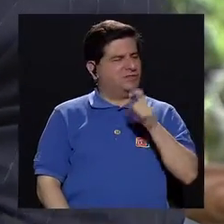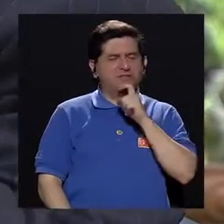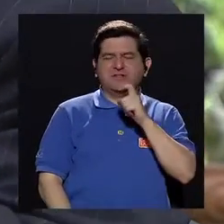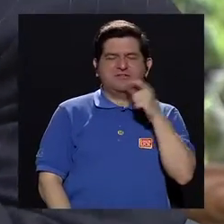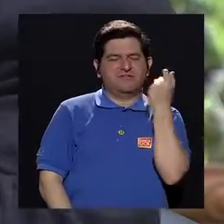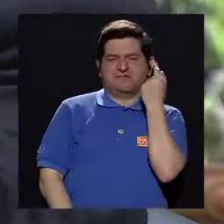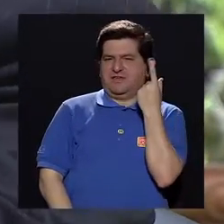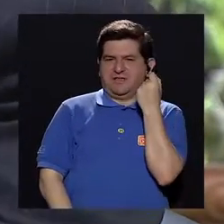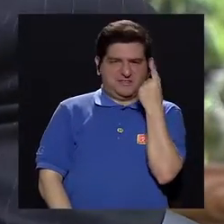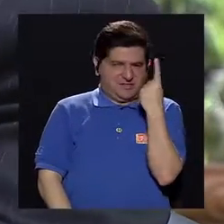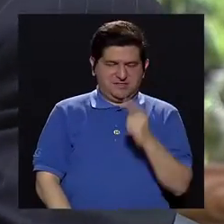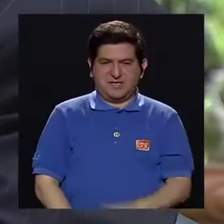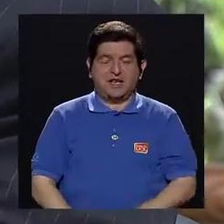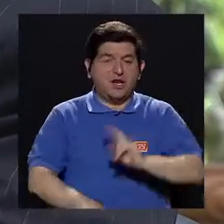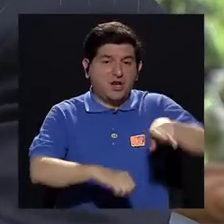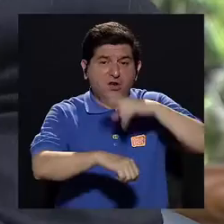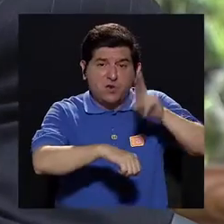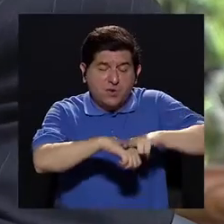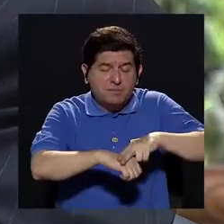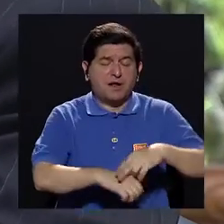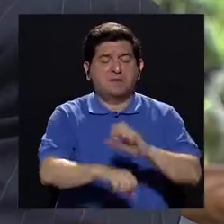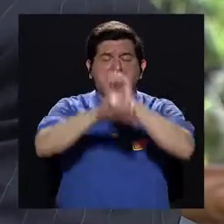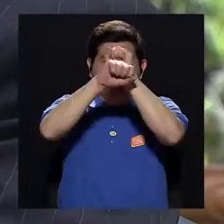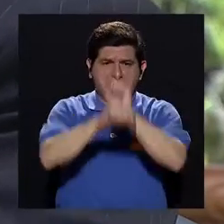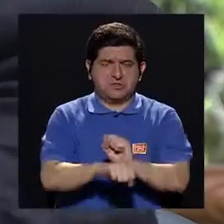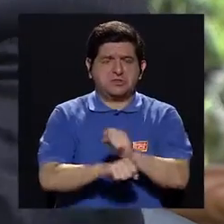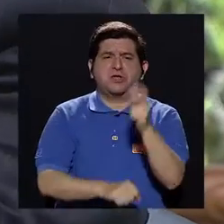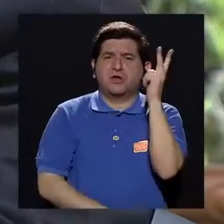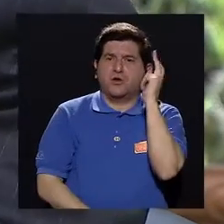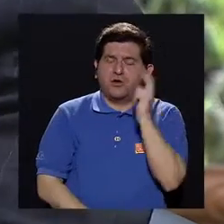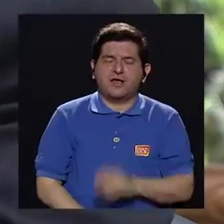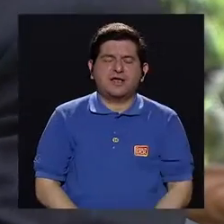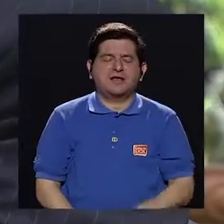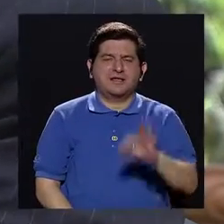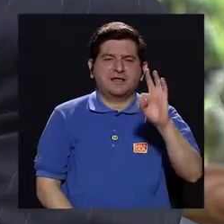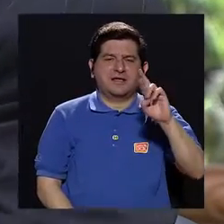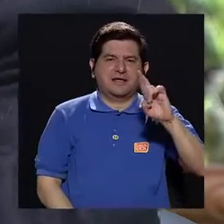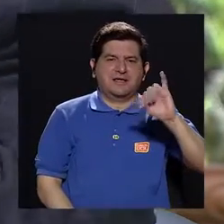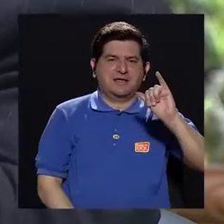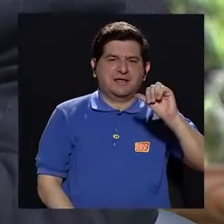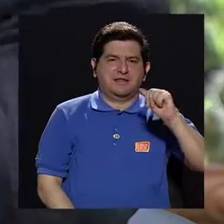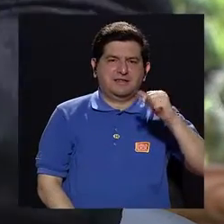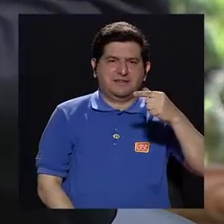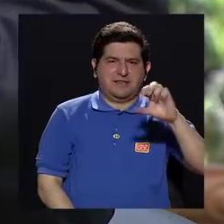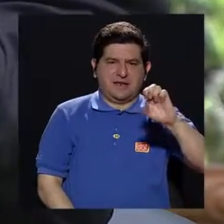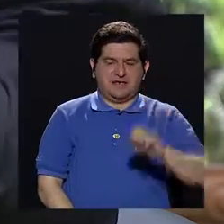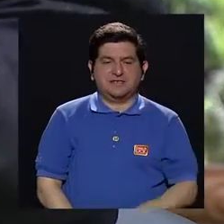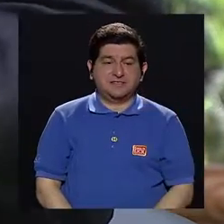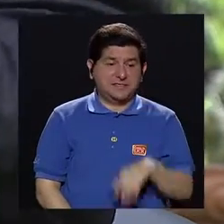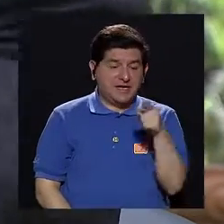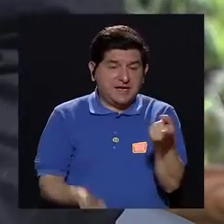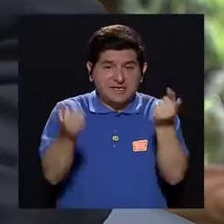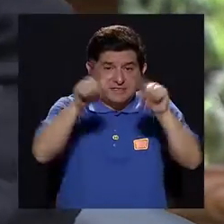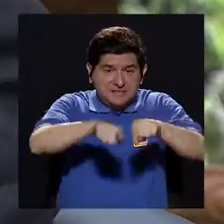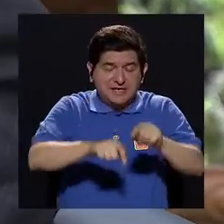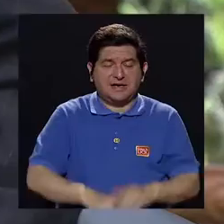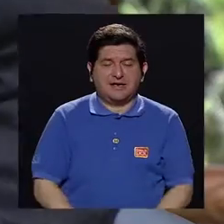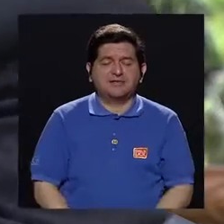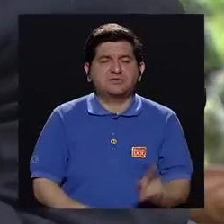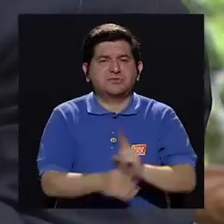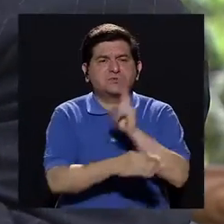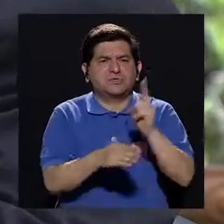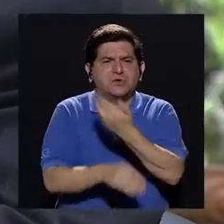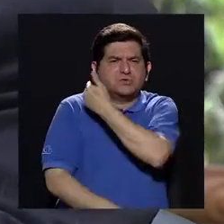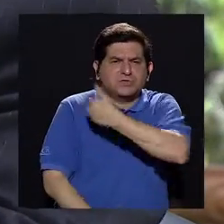complicada. Normalmente, lo que estamos acostumbrados es a oír del triage. Entonces, en Heredia se usa un triage un poquito